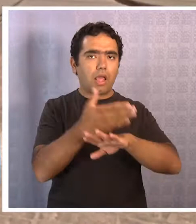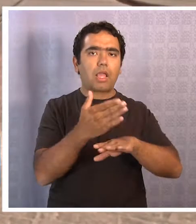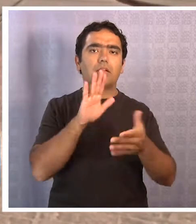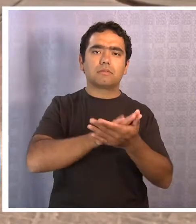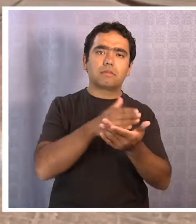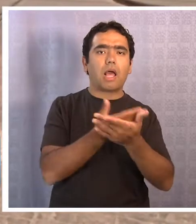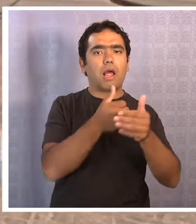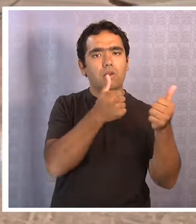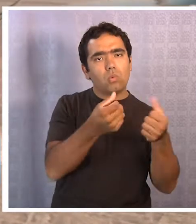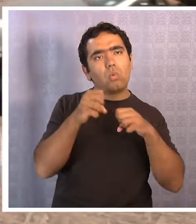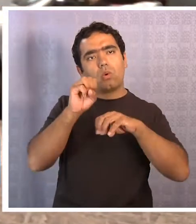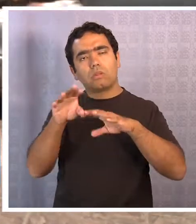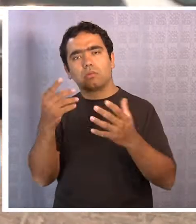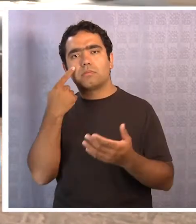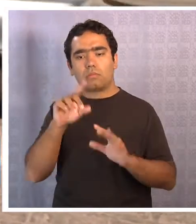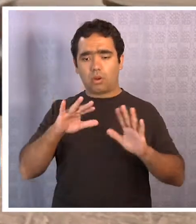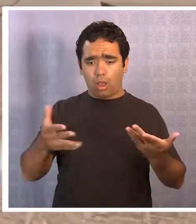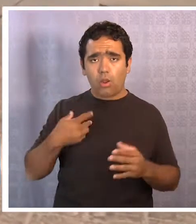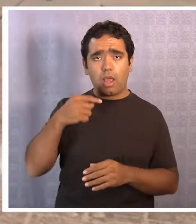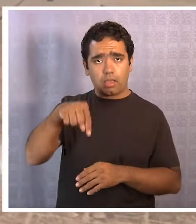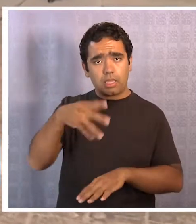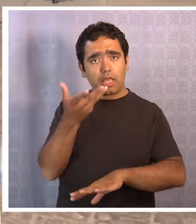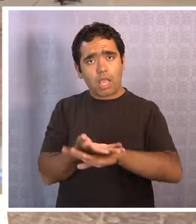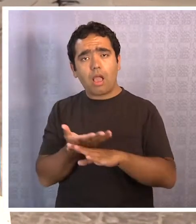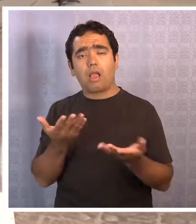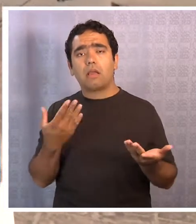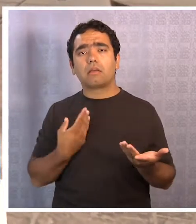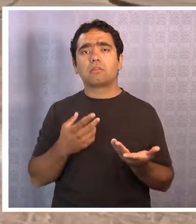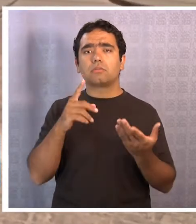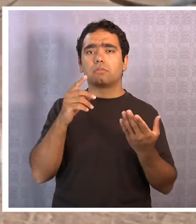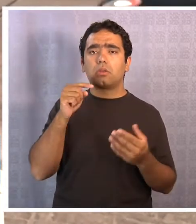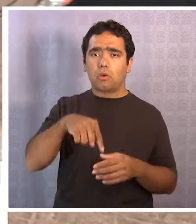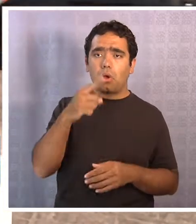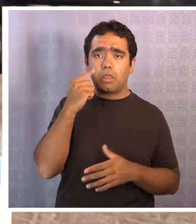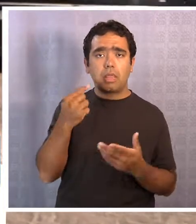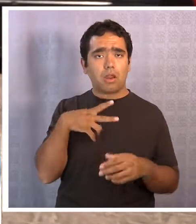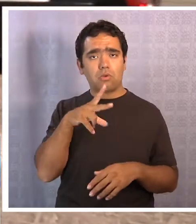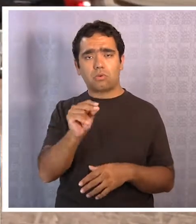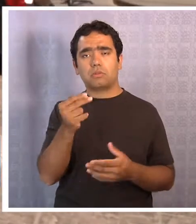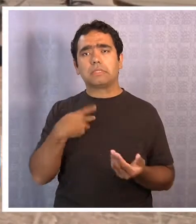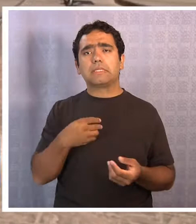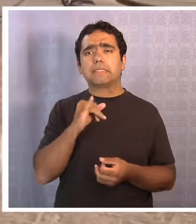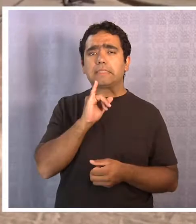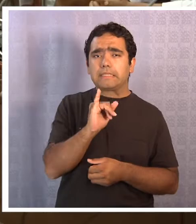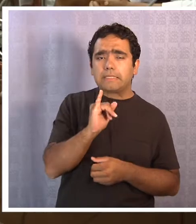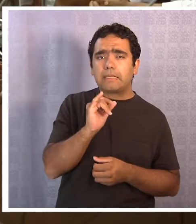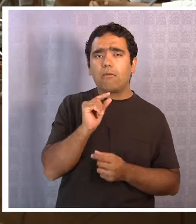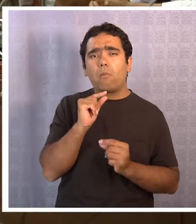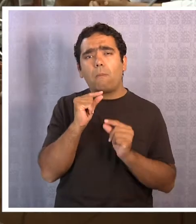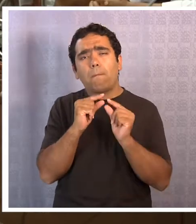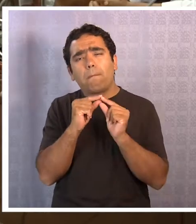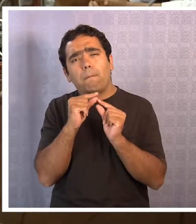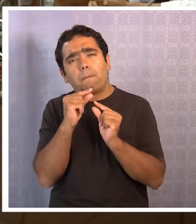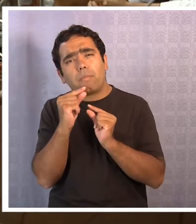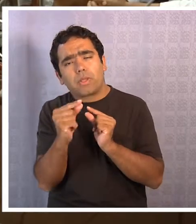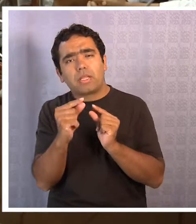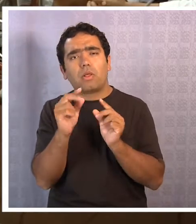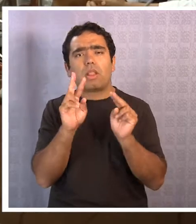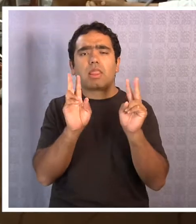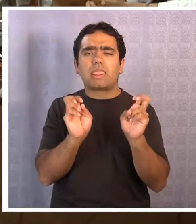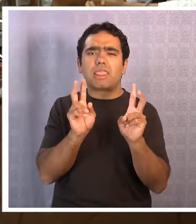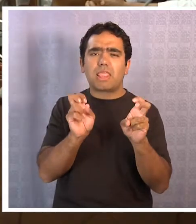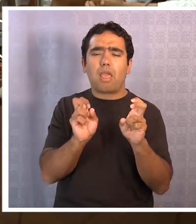grandes lugares turísticos. Hoy en día no, sí, estamos un poquito de lado, ya que tenemos la salud